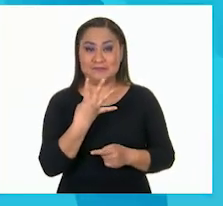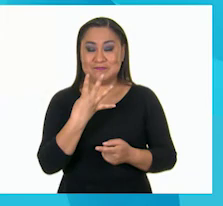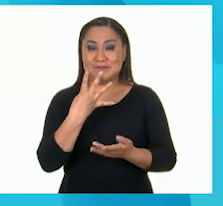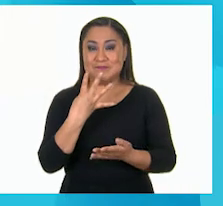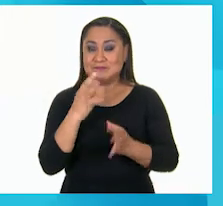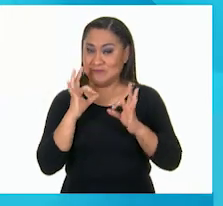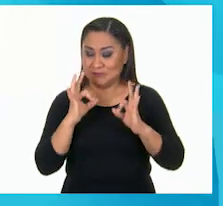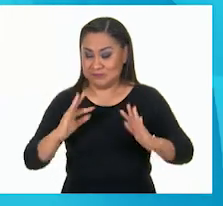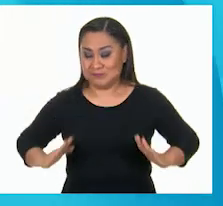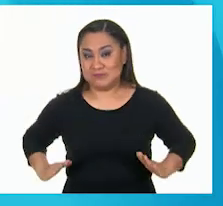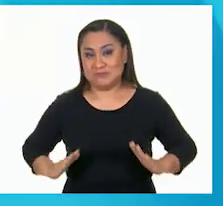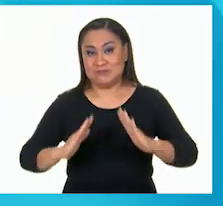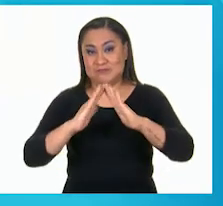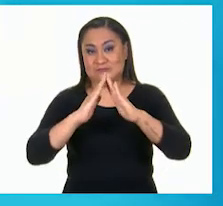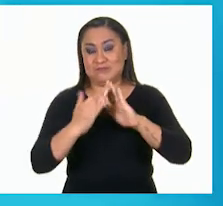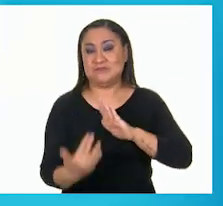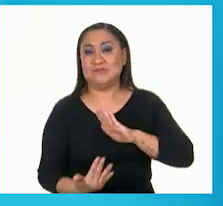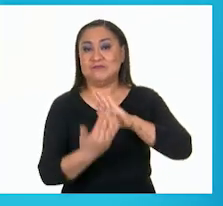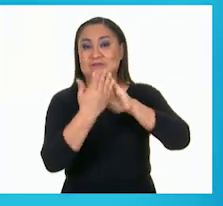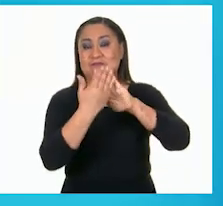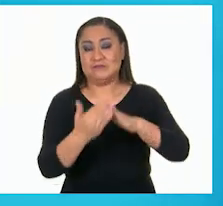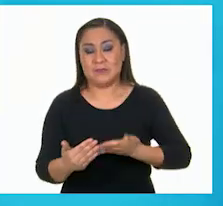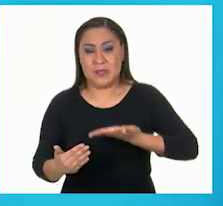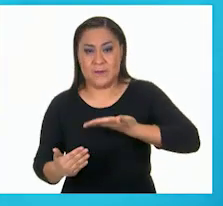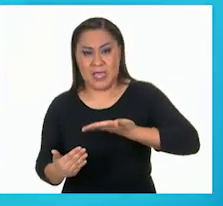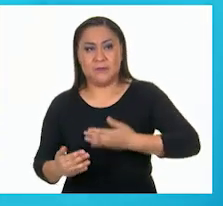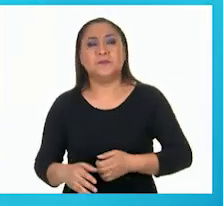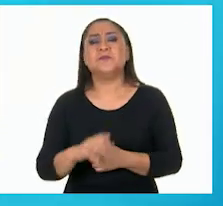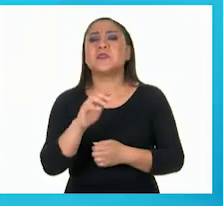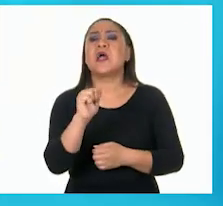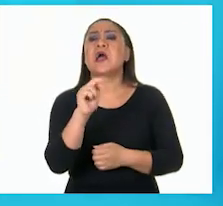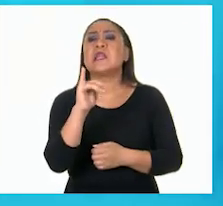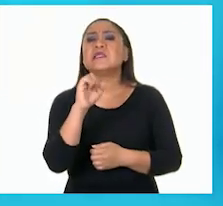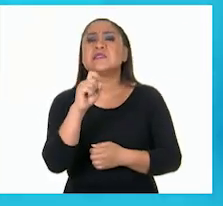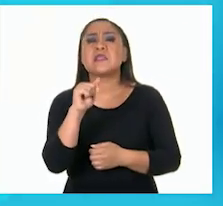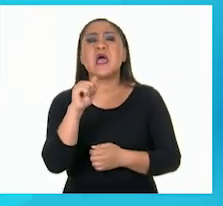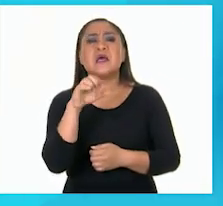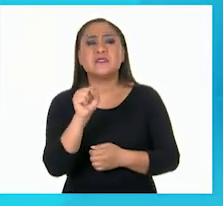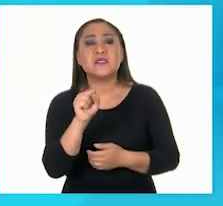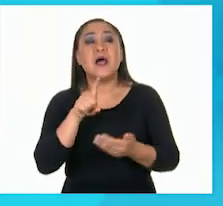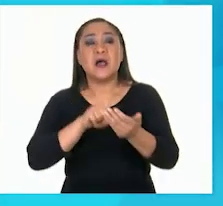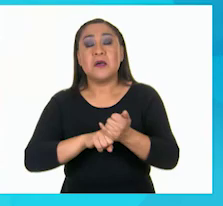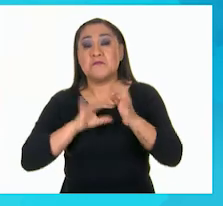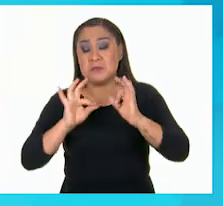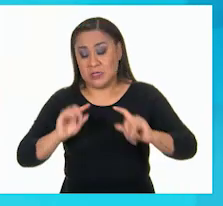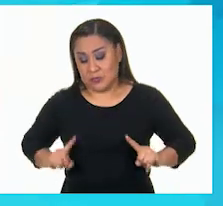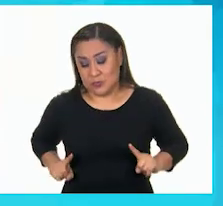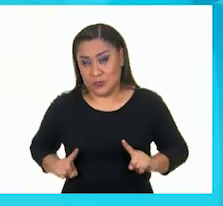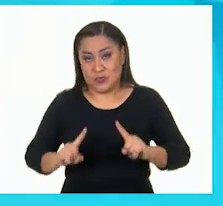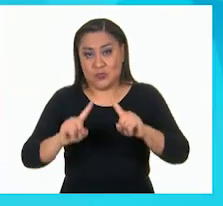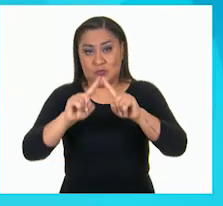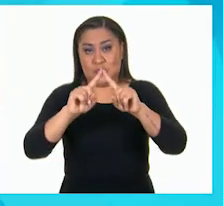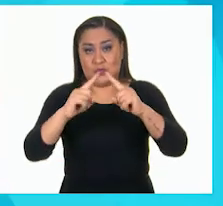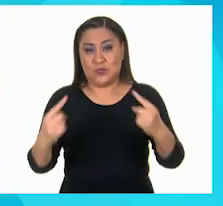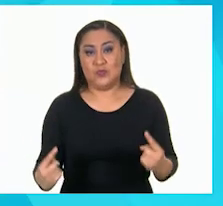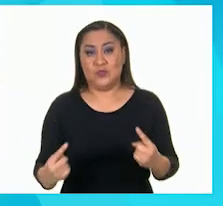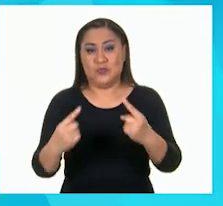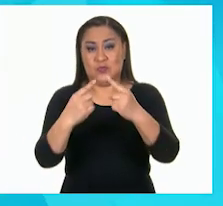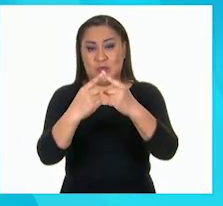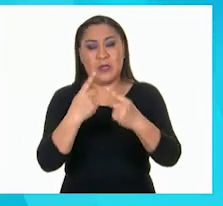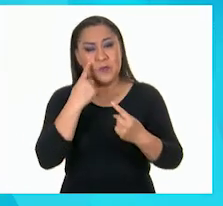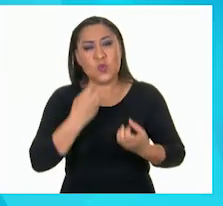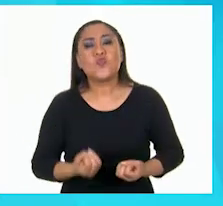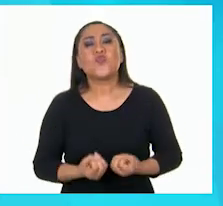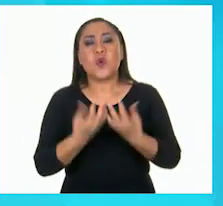laterales y una base. Aristas. Son los segmentos de recta que unen dos caras. Vamos a contar